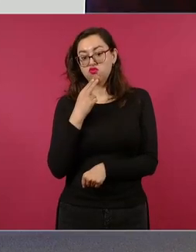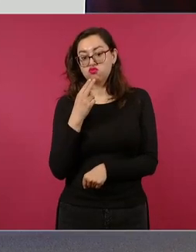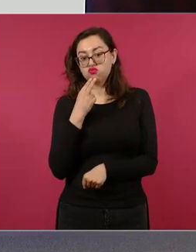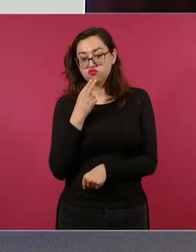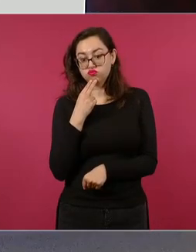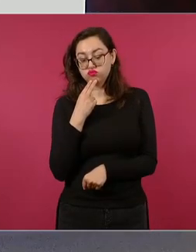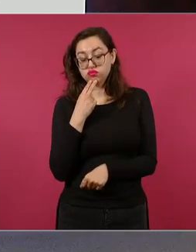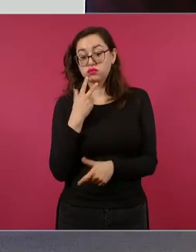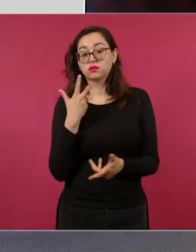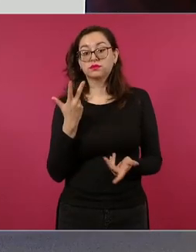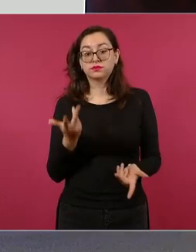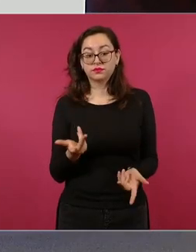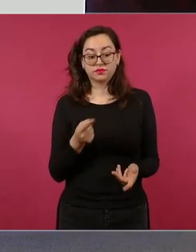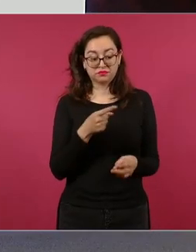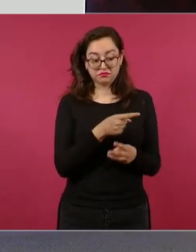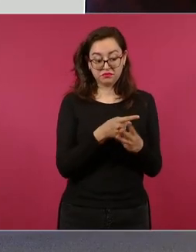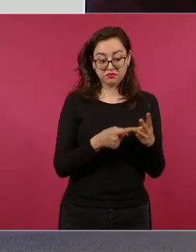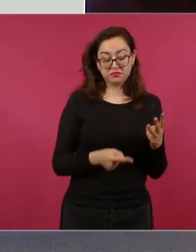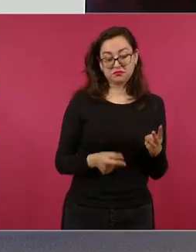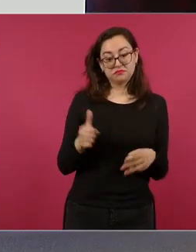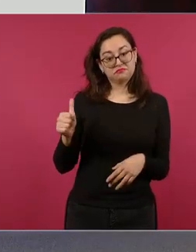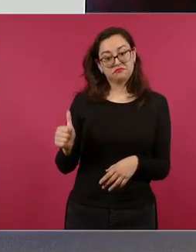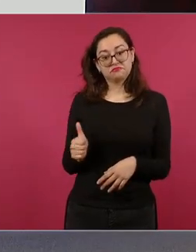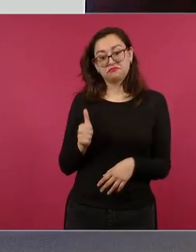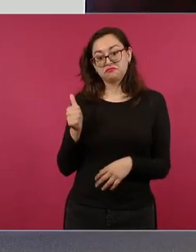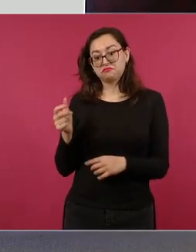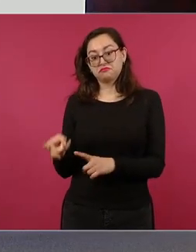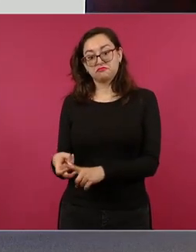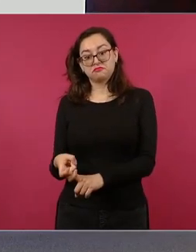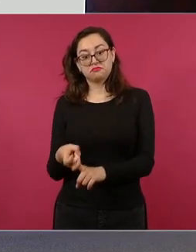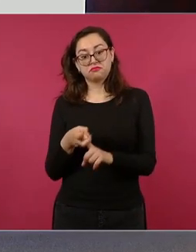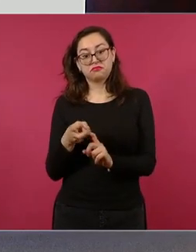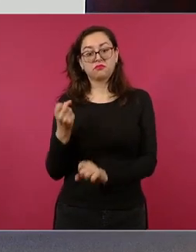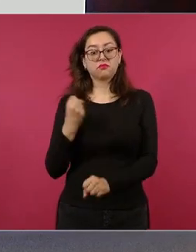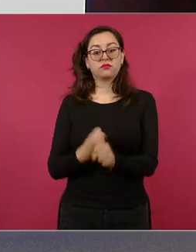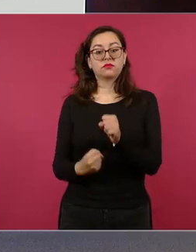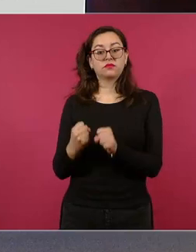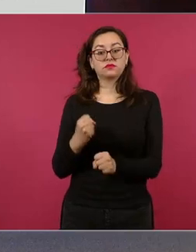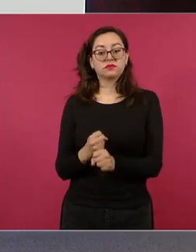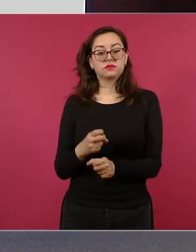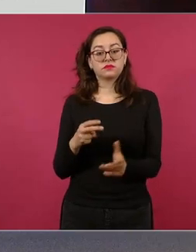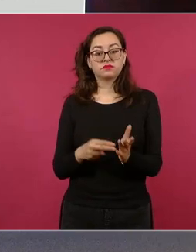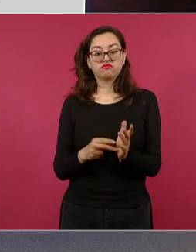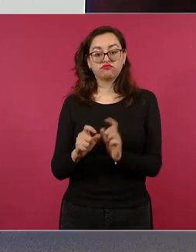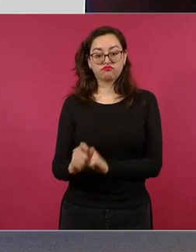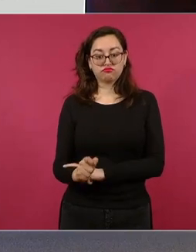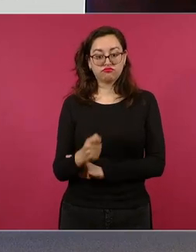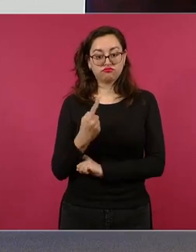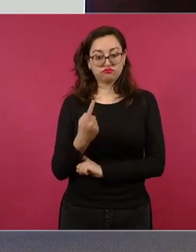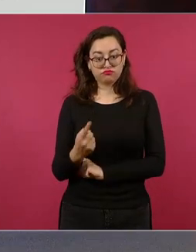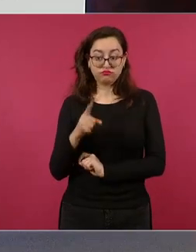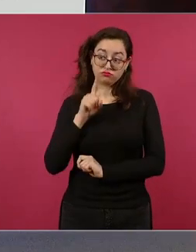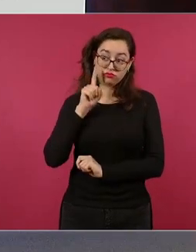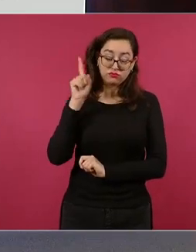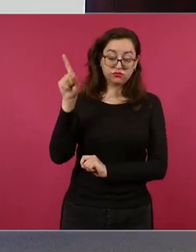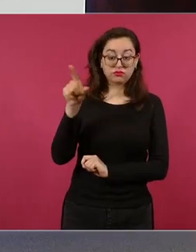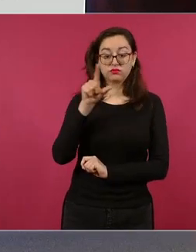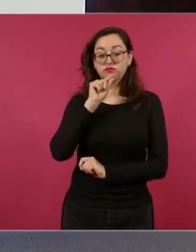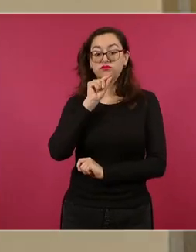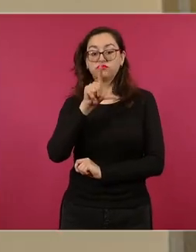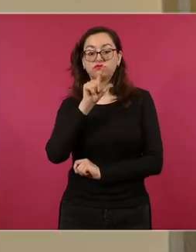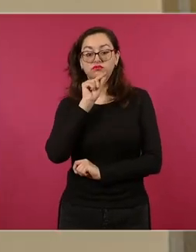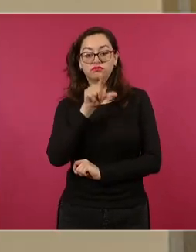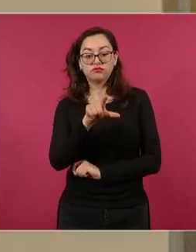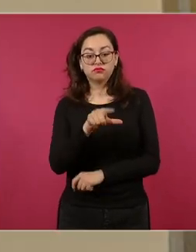personas, estos hechos ocurrieron en junio del 2021 en Guadalajara, Jalisco. De acuerdo con las investigaciones